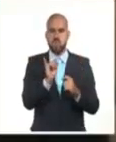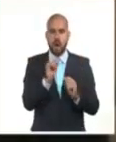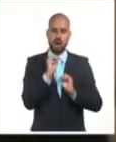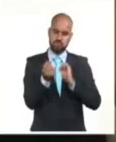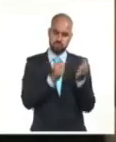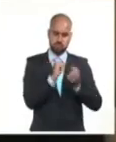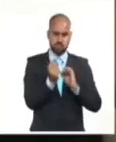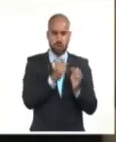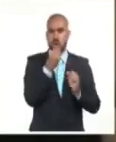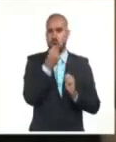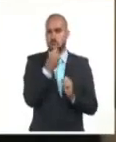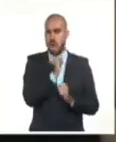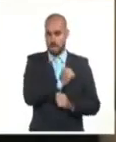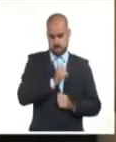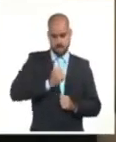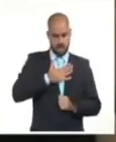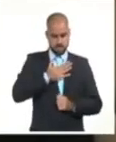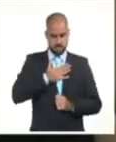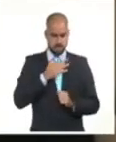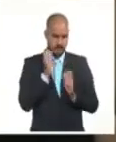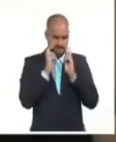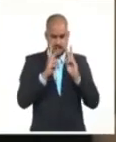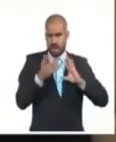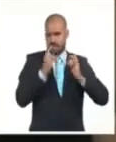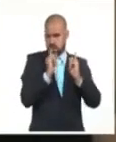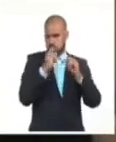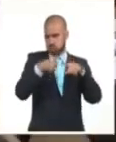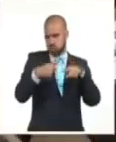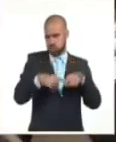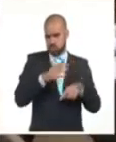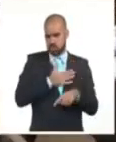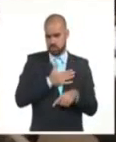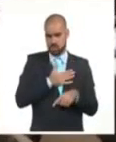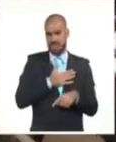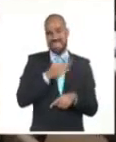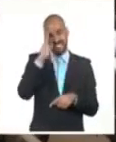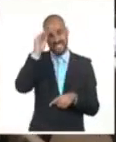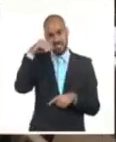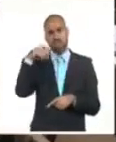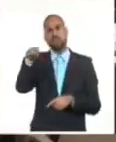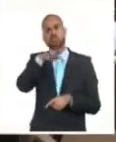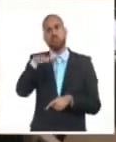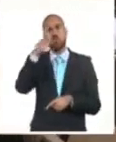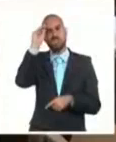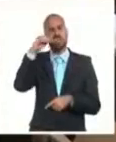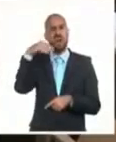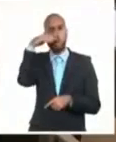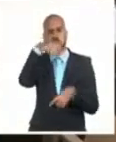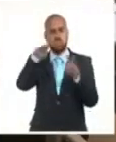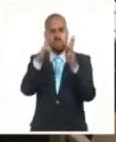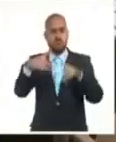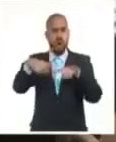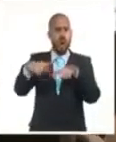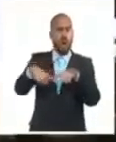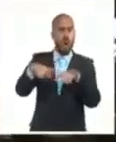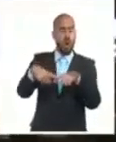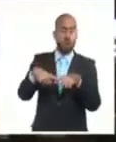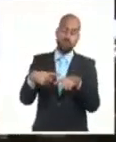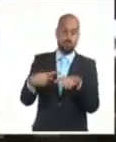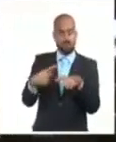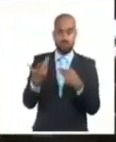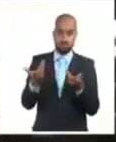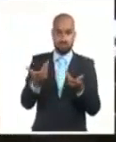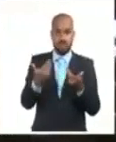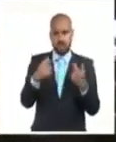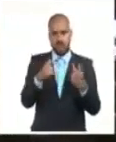ciudadanos dada la situación tecnológica propia de la sociedad contemporánea. La facultad de las